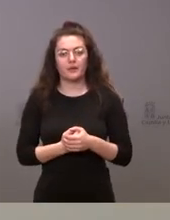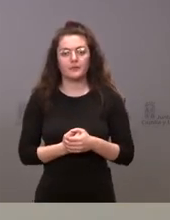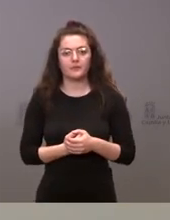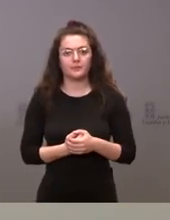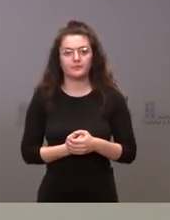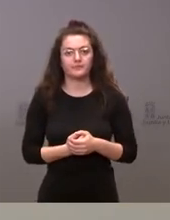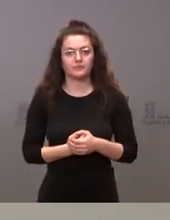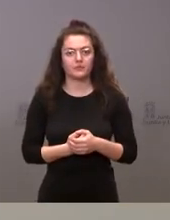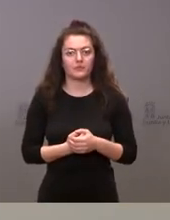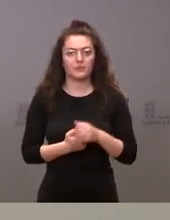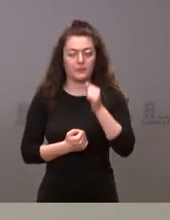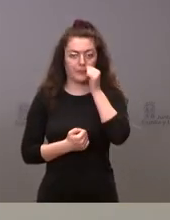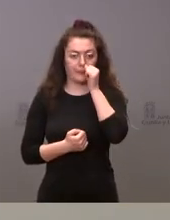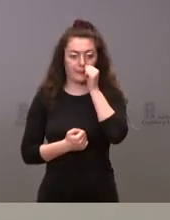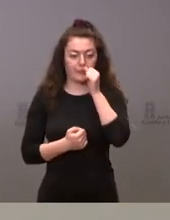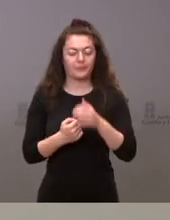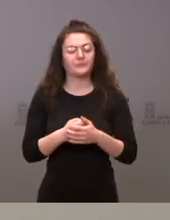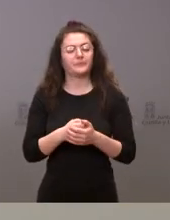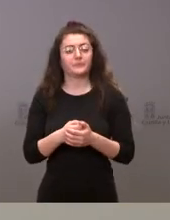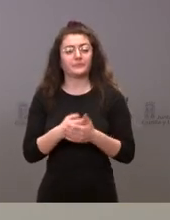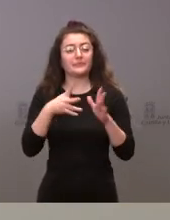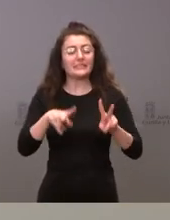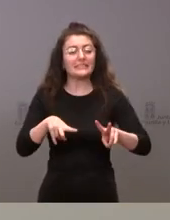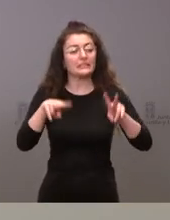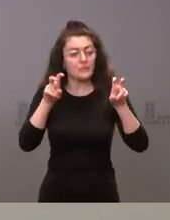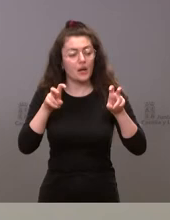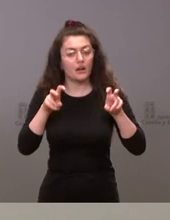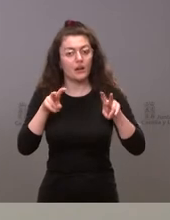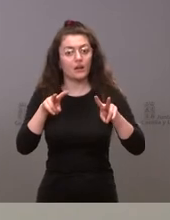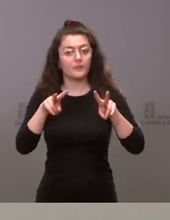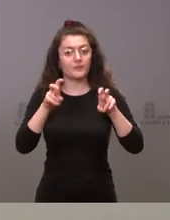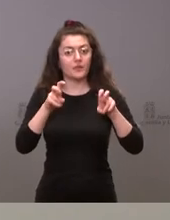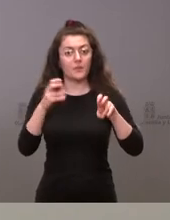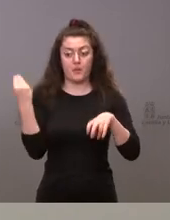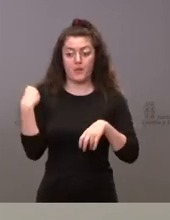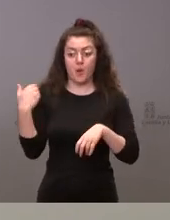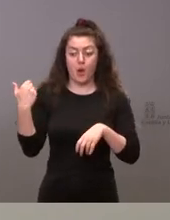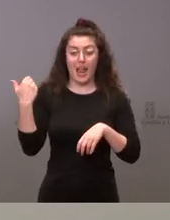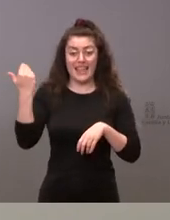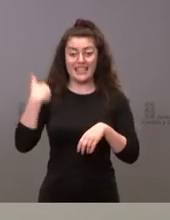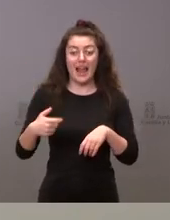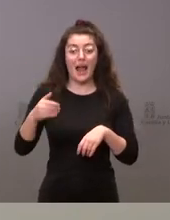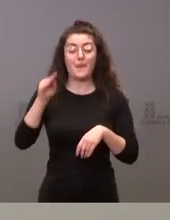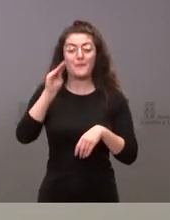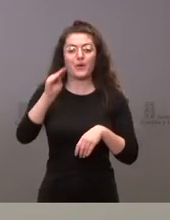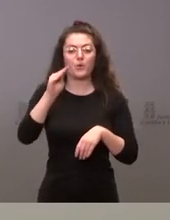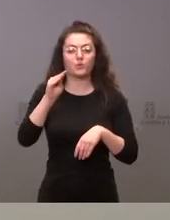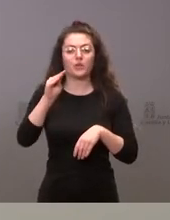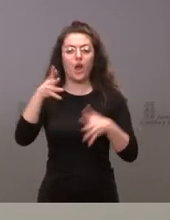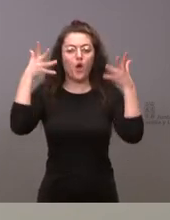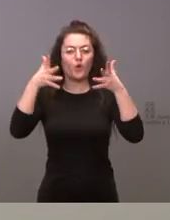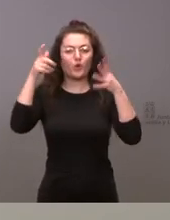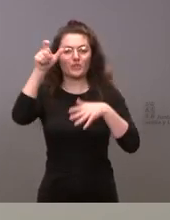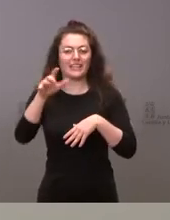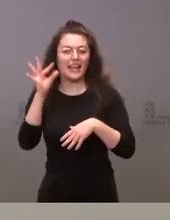Lo que nos ha informado sobre este asunto que yo le he preguntado a la consejera de Educación es que los servicios